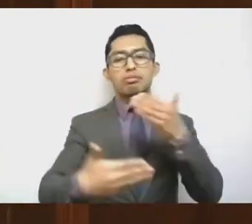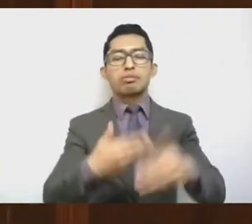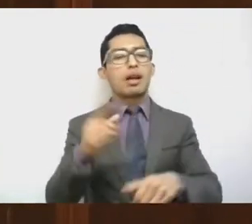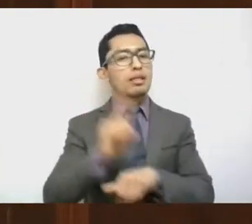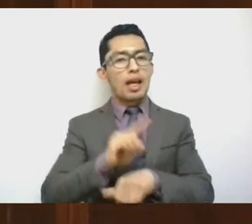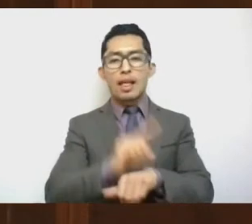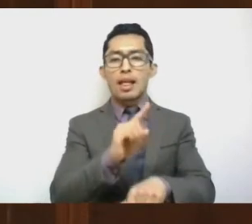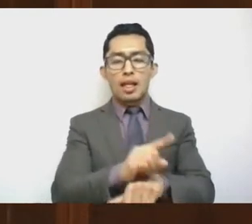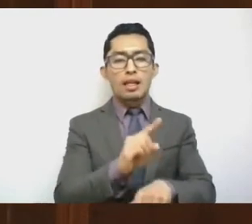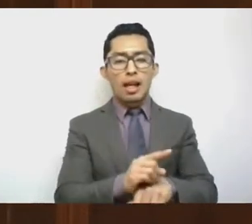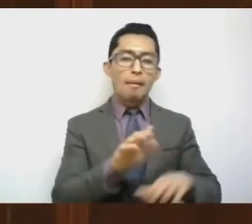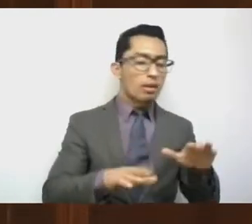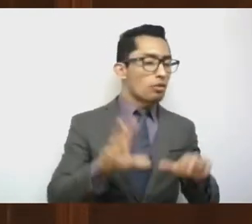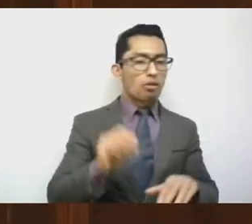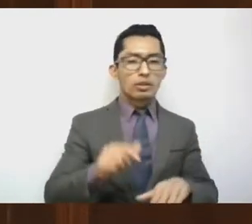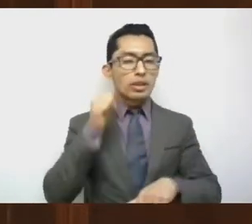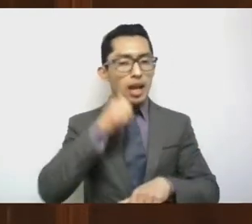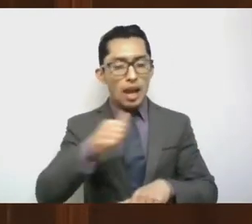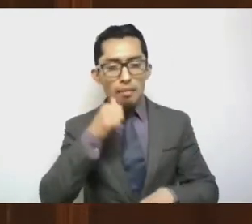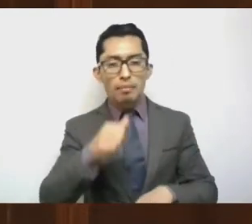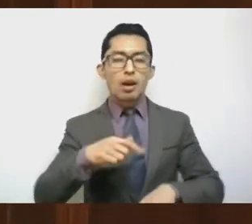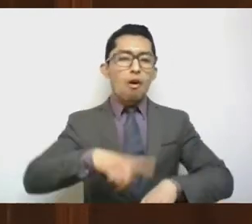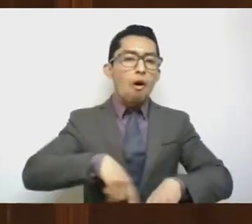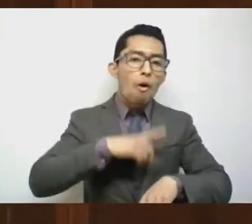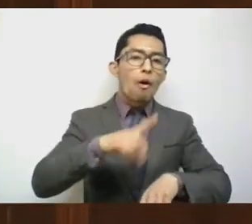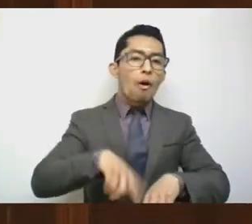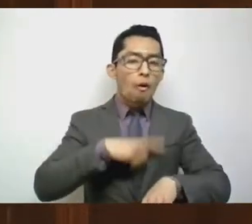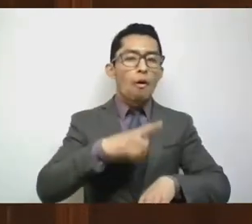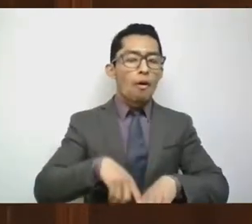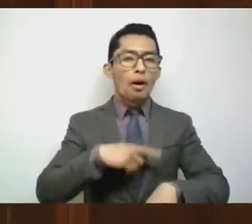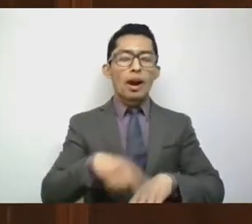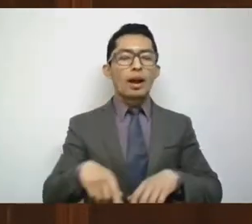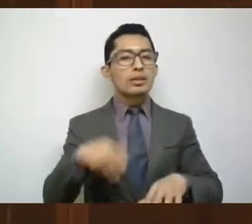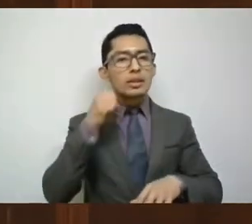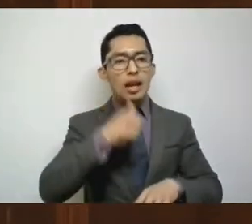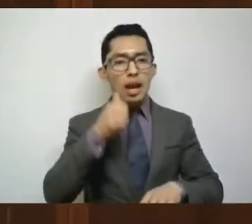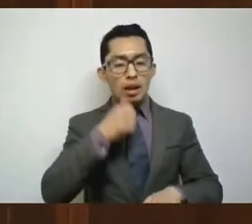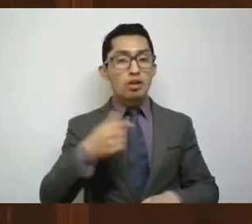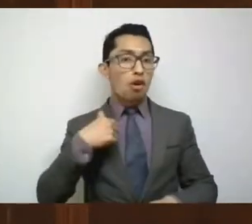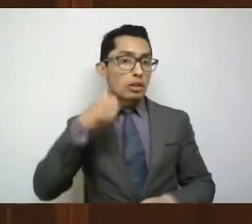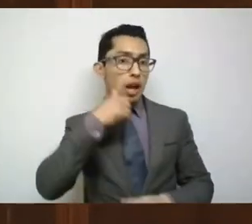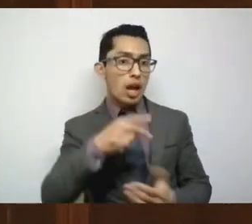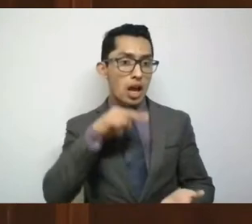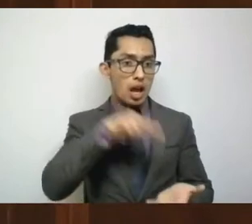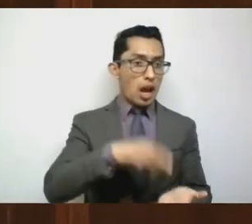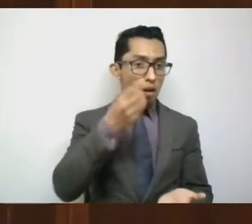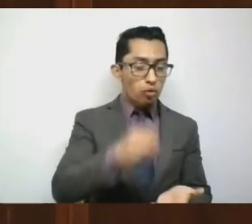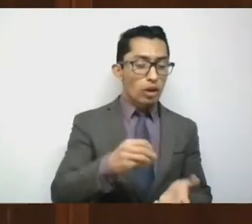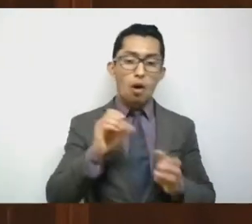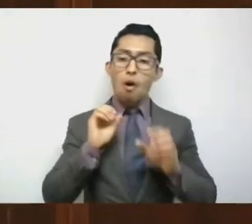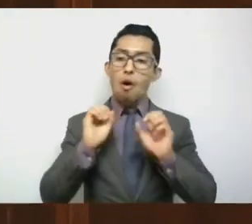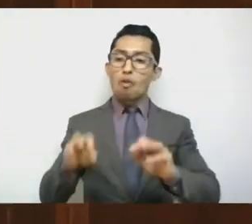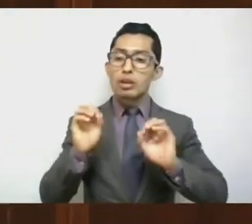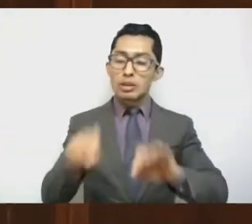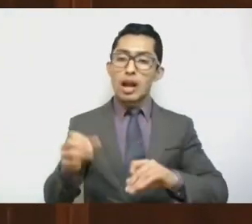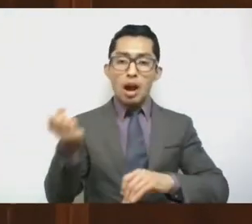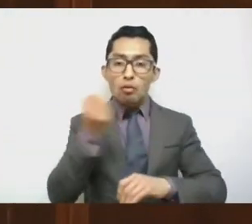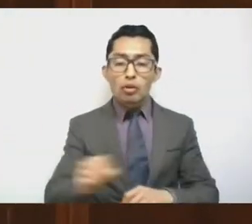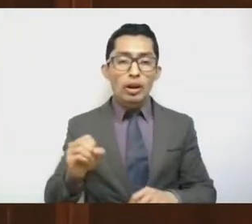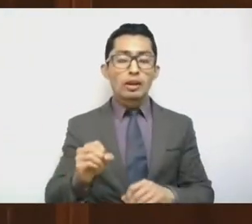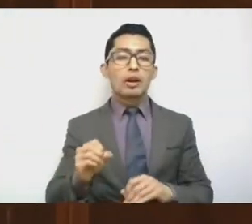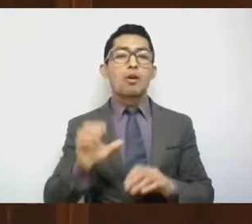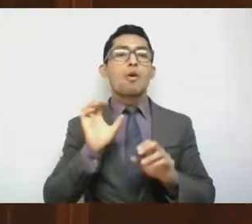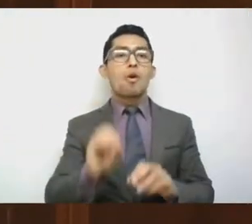es de todas las horas. No necesitamos estar aquí en la curul o estar en nuestra oficina ni estar en el